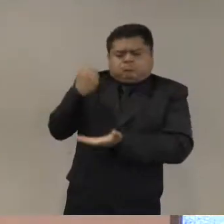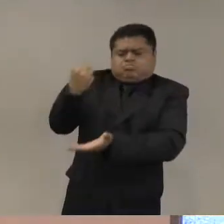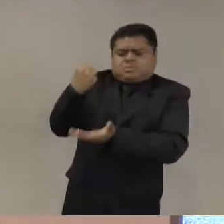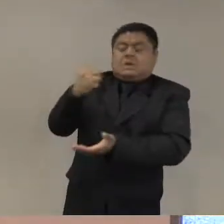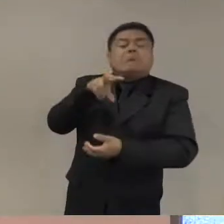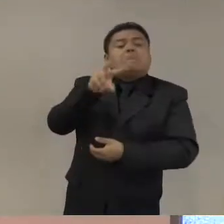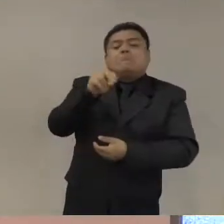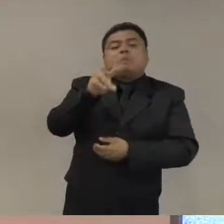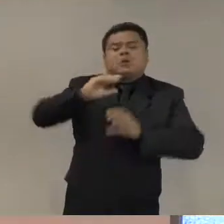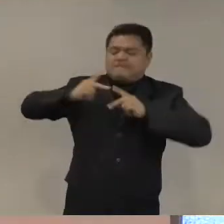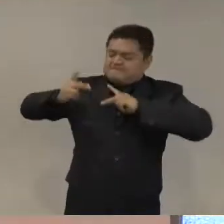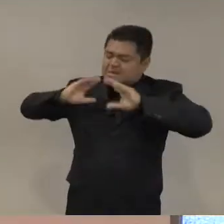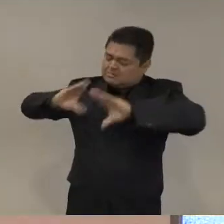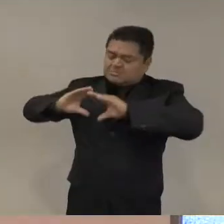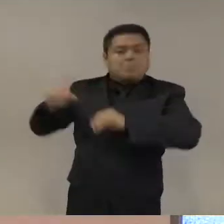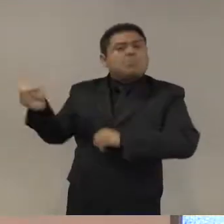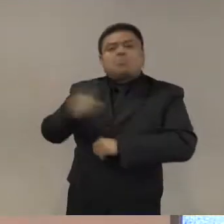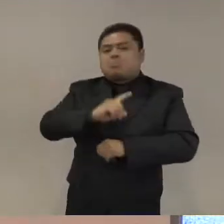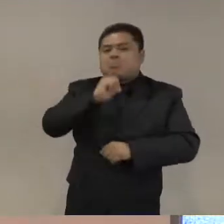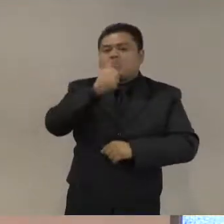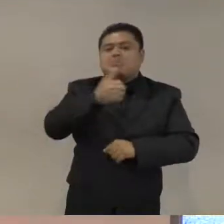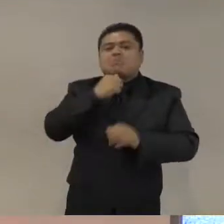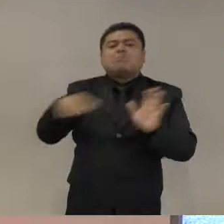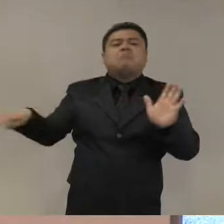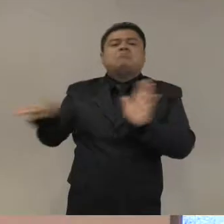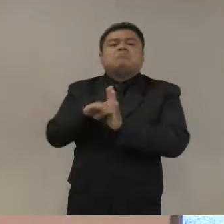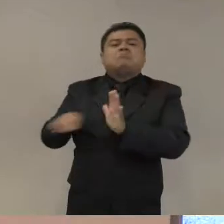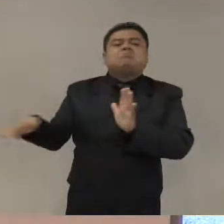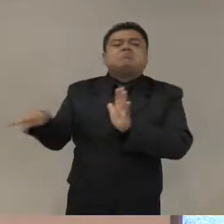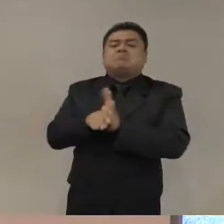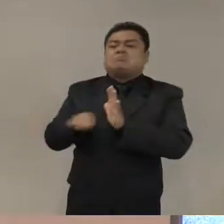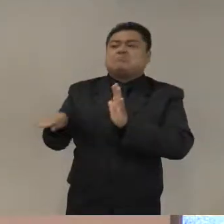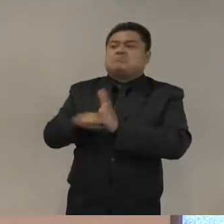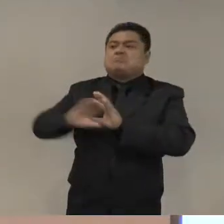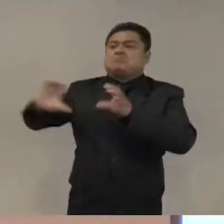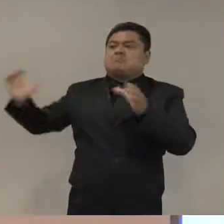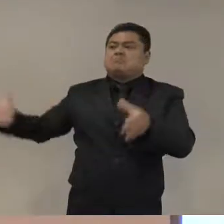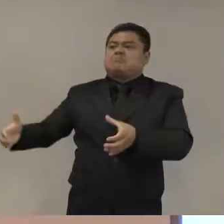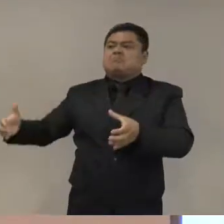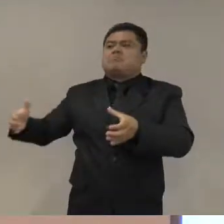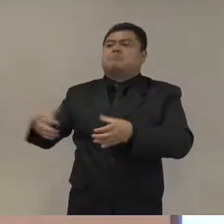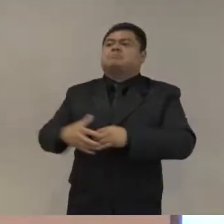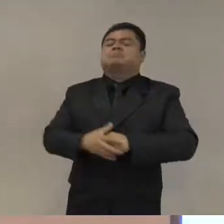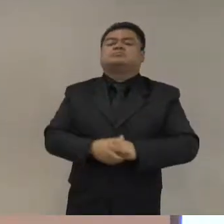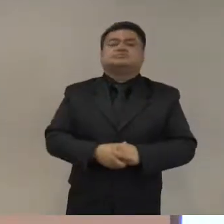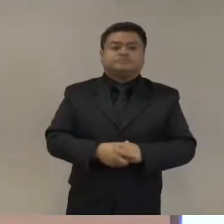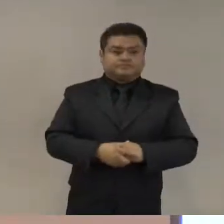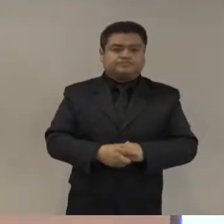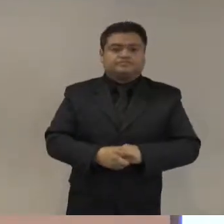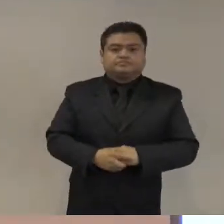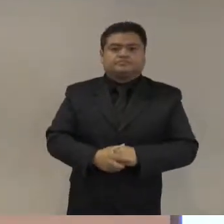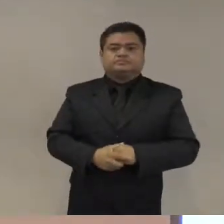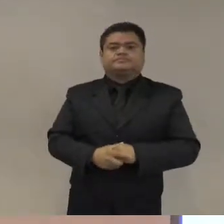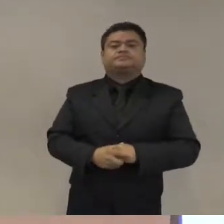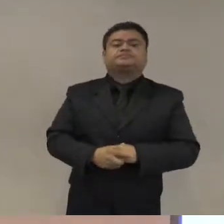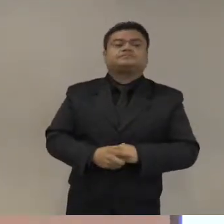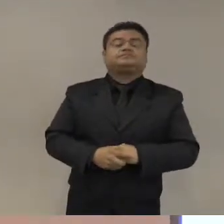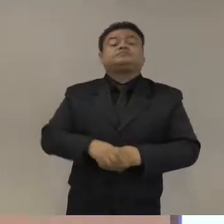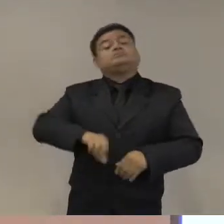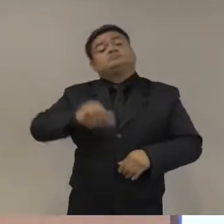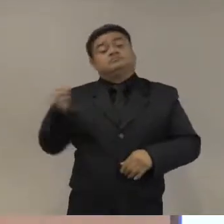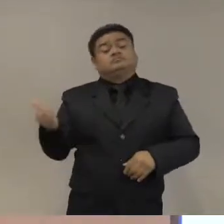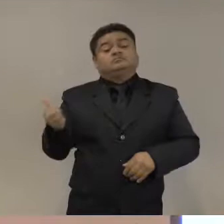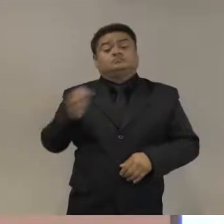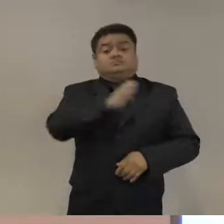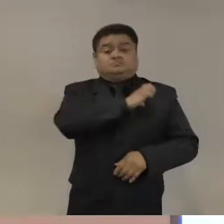los equipos carabineros de zonas rurales. Y van a escuchar pronto a Ariel Ávila, me imagino, hablando de eso. En El Salvador,